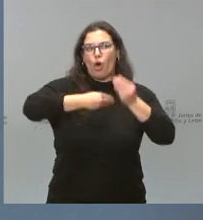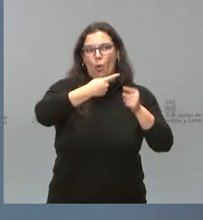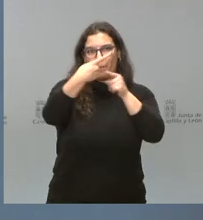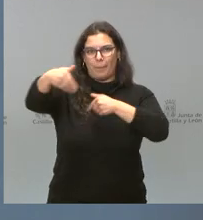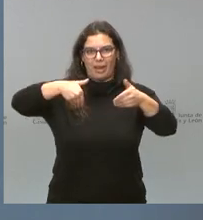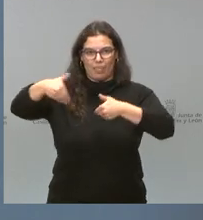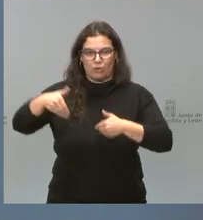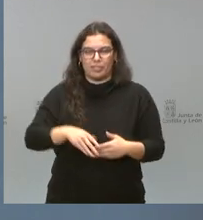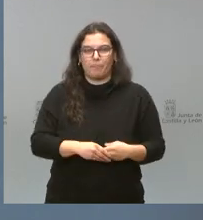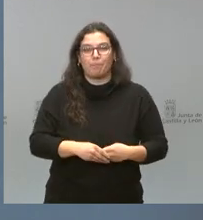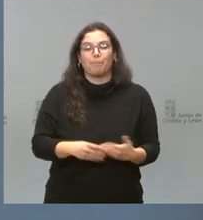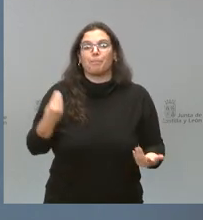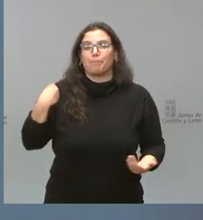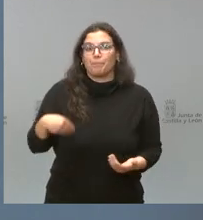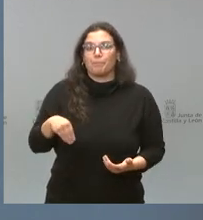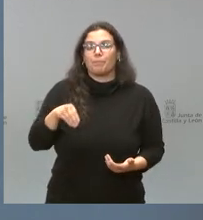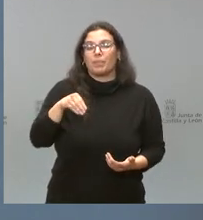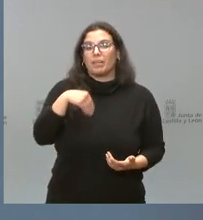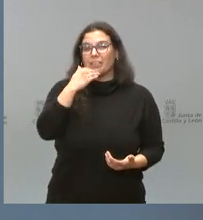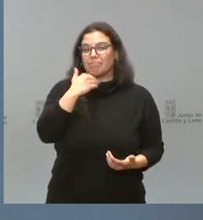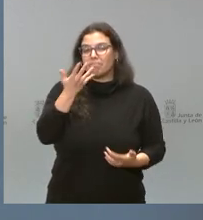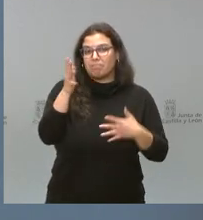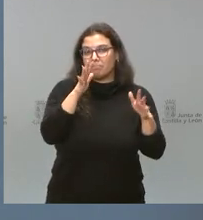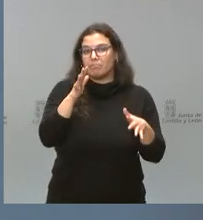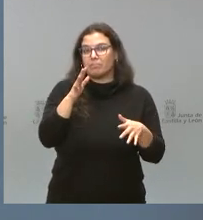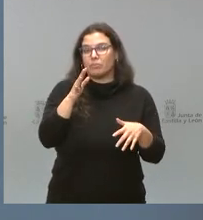De la misma manera, dos